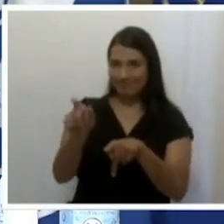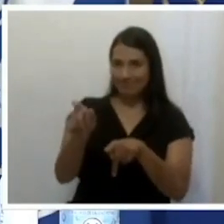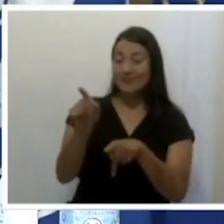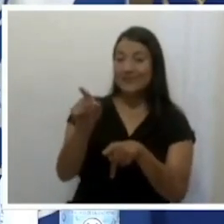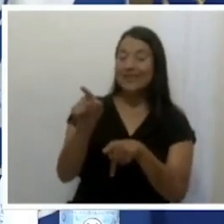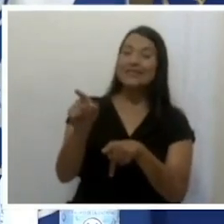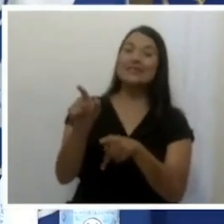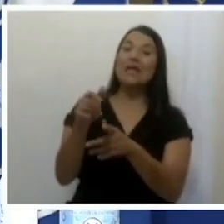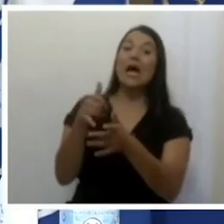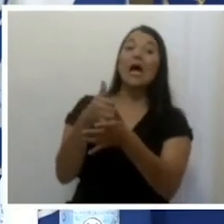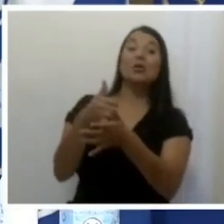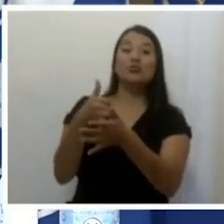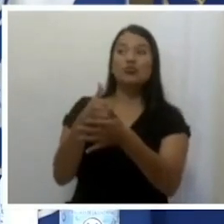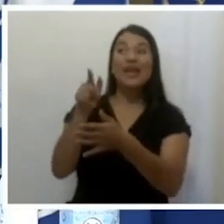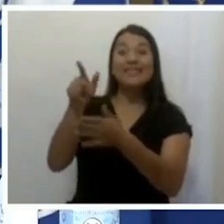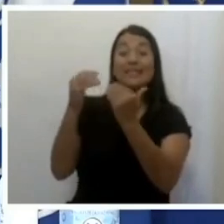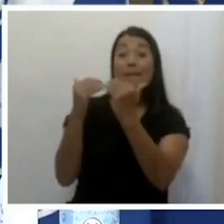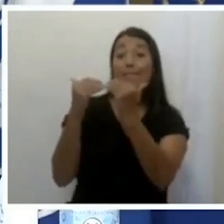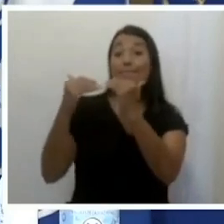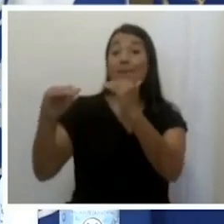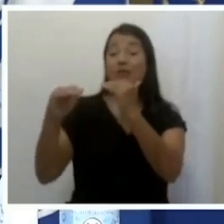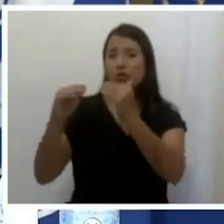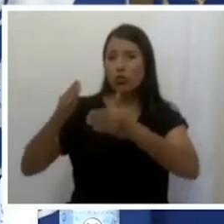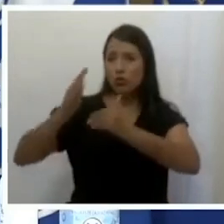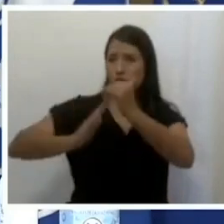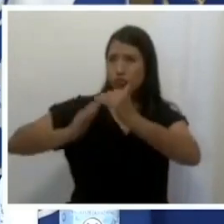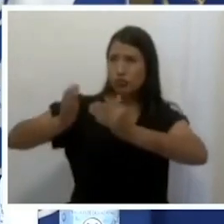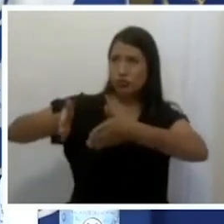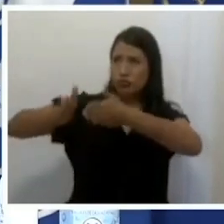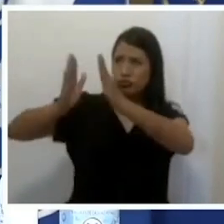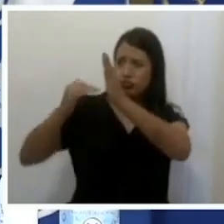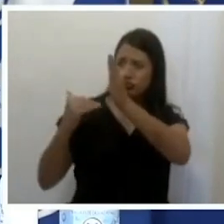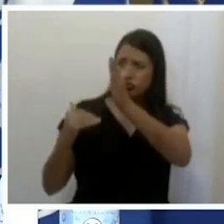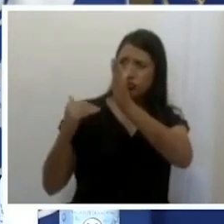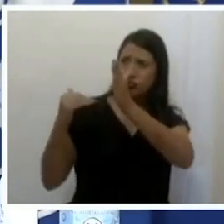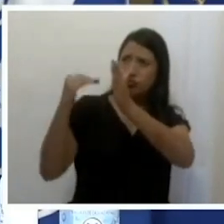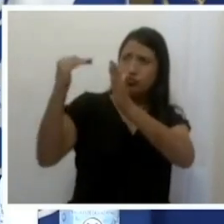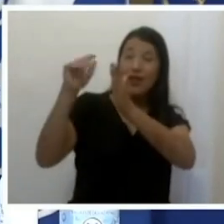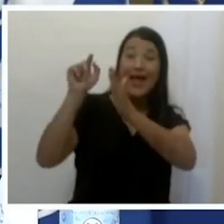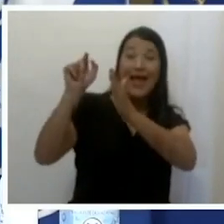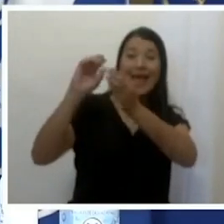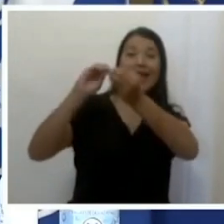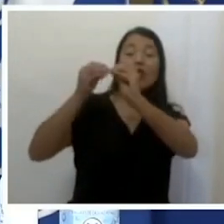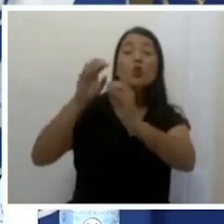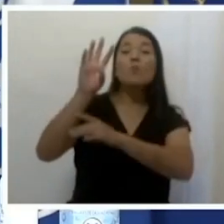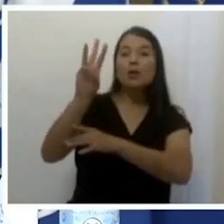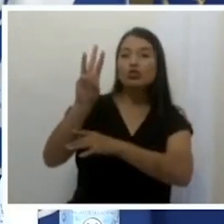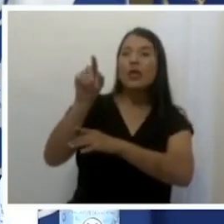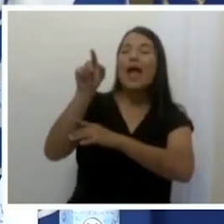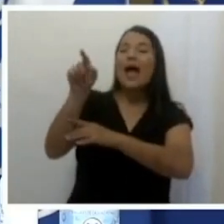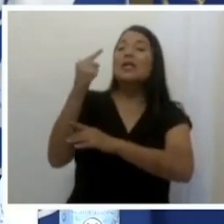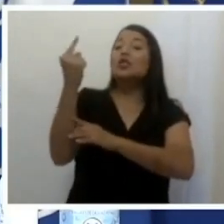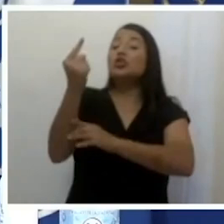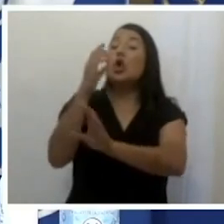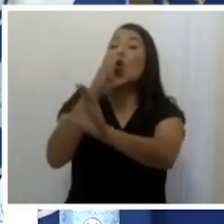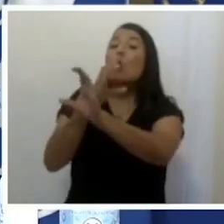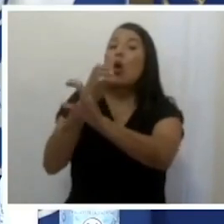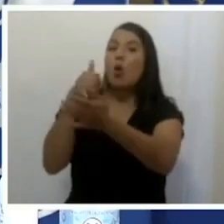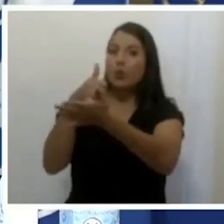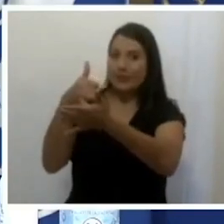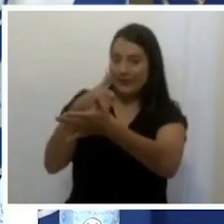¿verdad? Porque es el piso 6 y ese piso 6 completo es una sola unidad de cuidados intensivos de